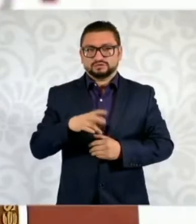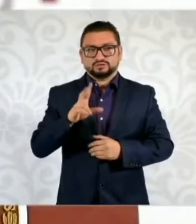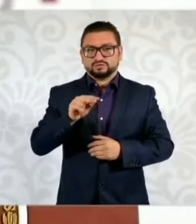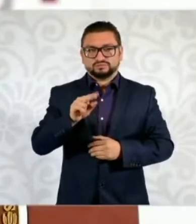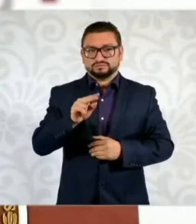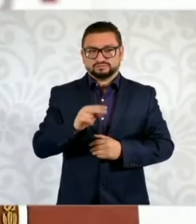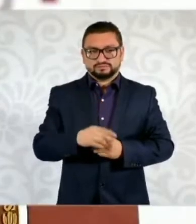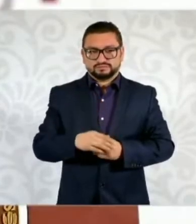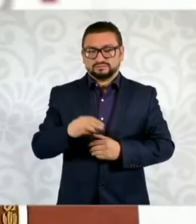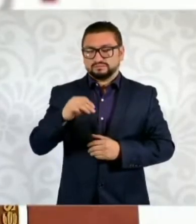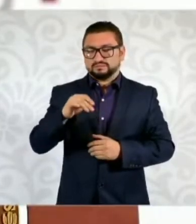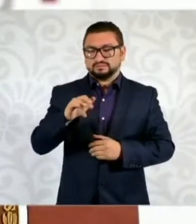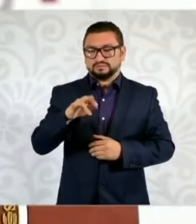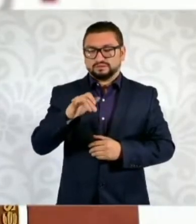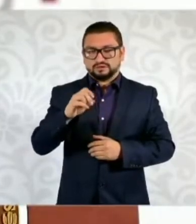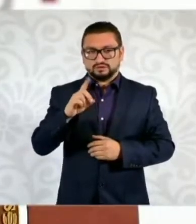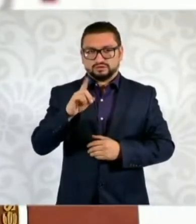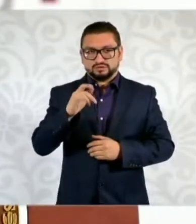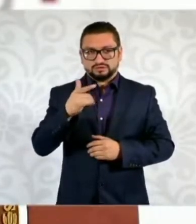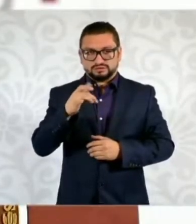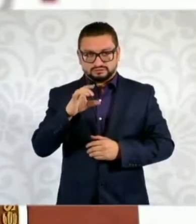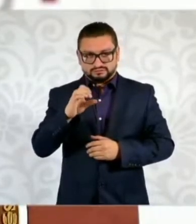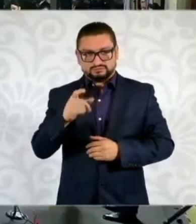No, Mario Delgado se reúne.